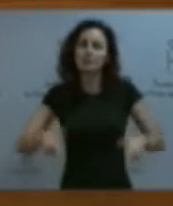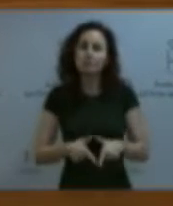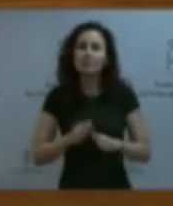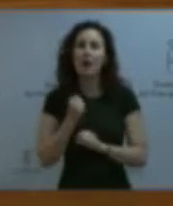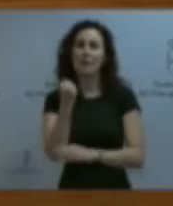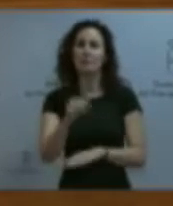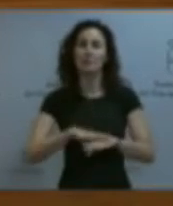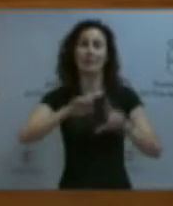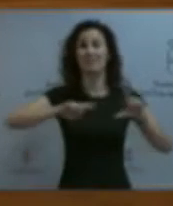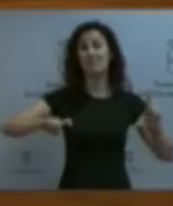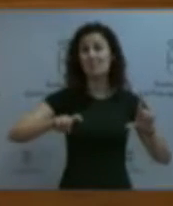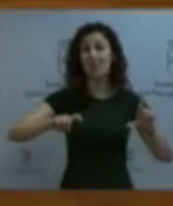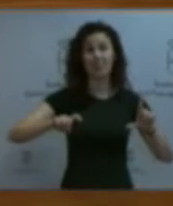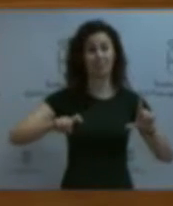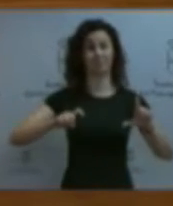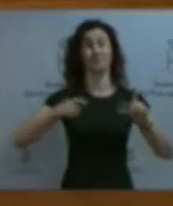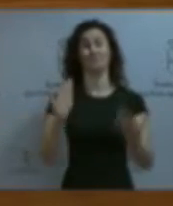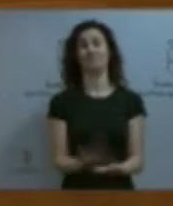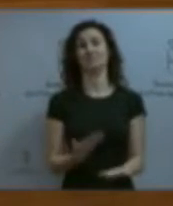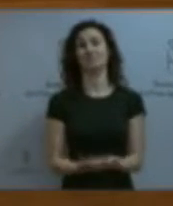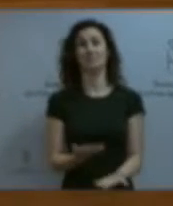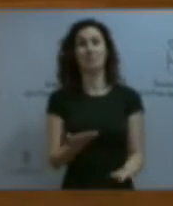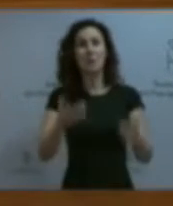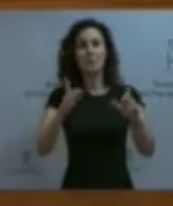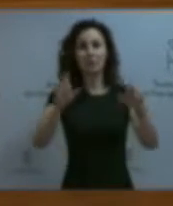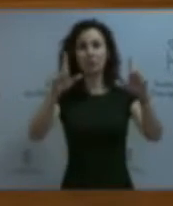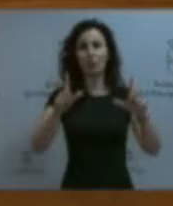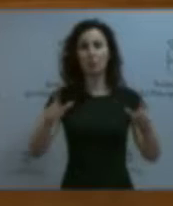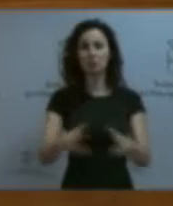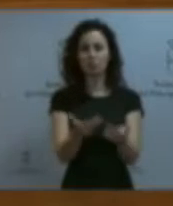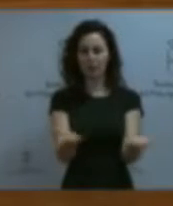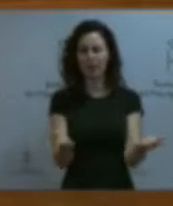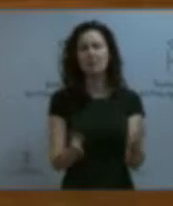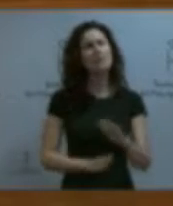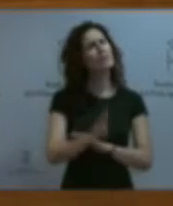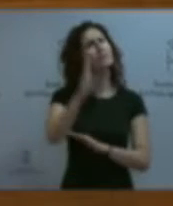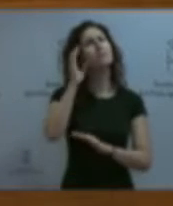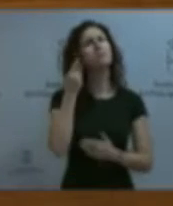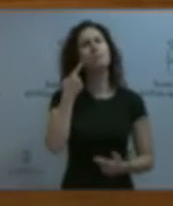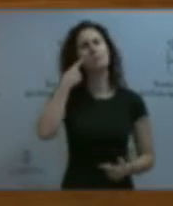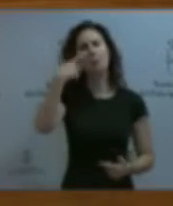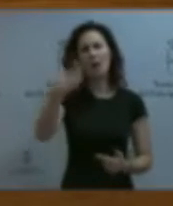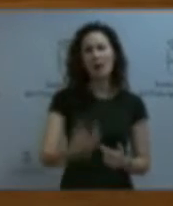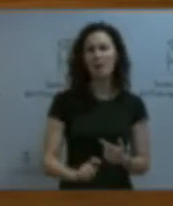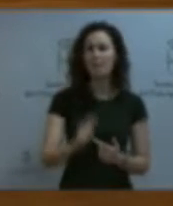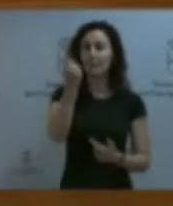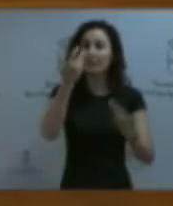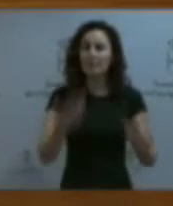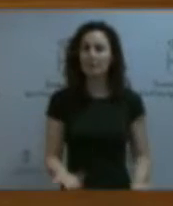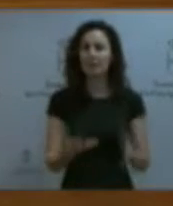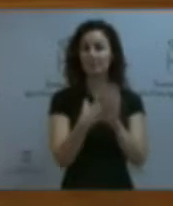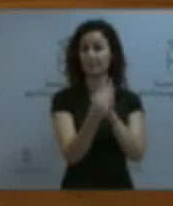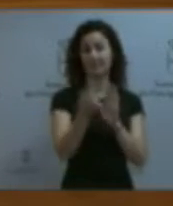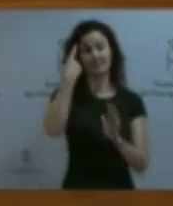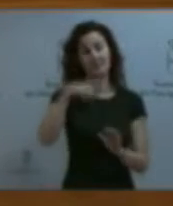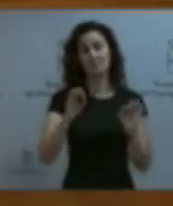información estadística que radiografía a la sociedad es una pieza de avance fundamental. Ya no esperamos comprensión hacia el otro bloque de enmiendas,